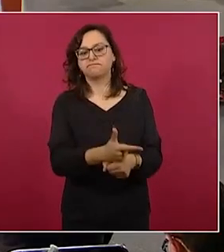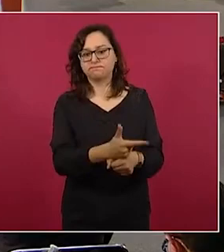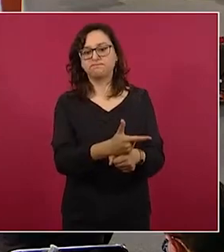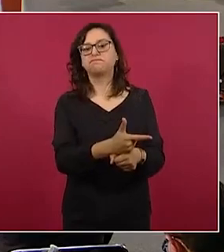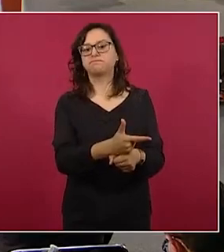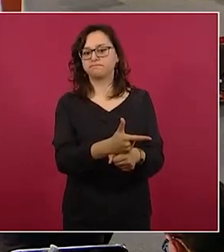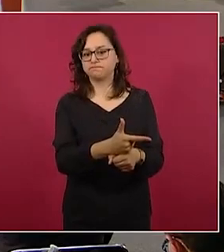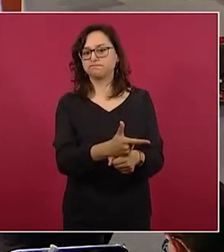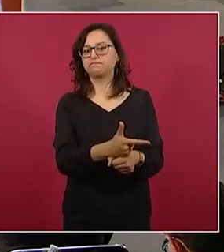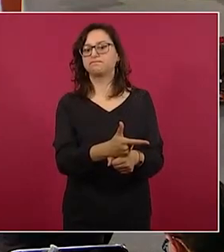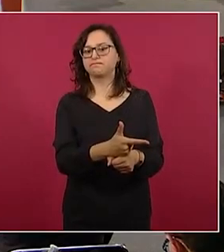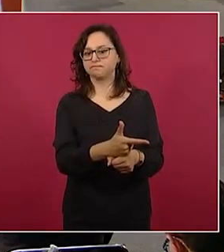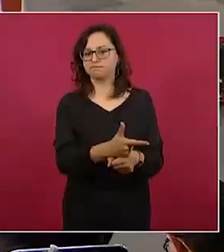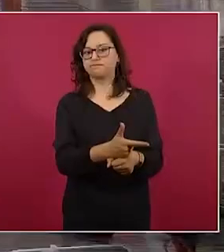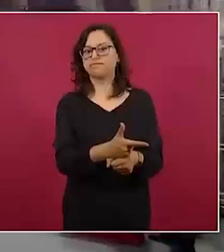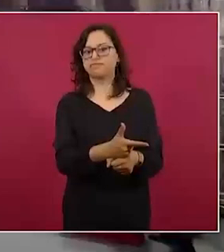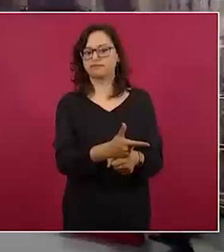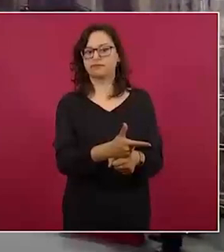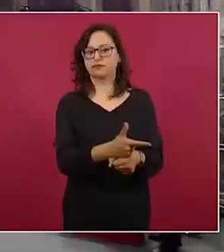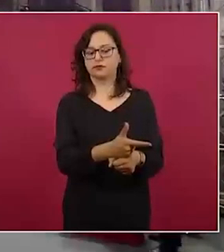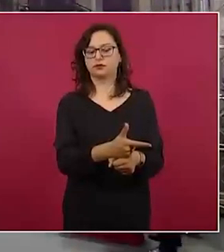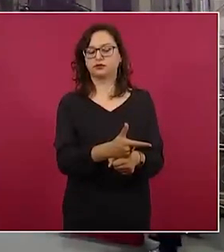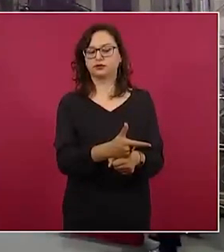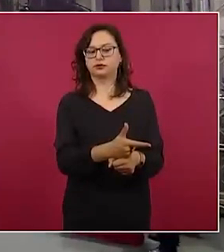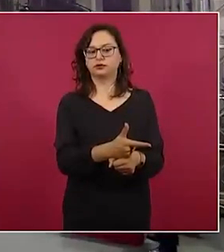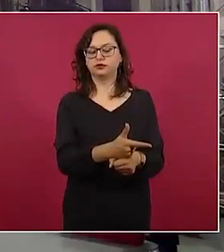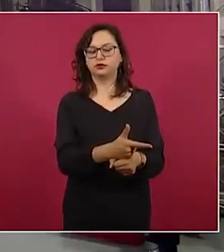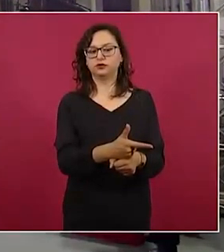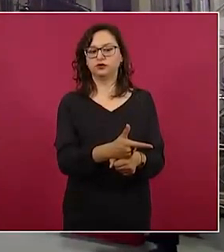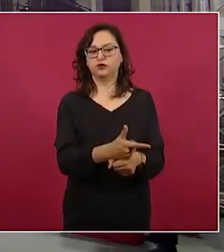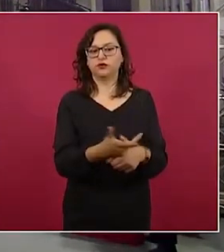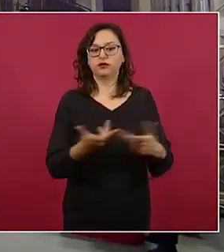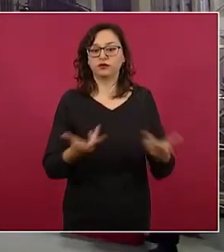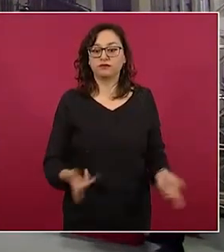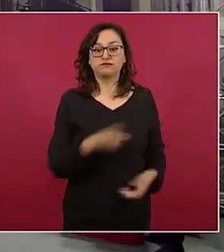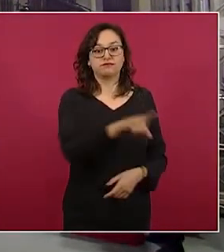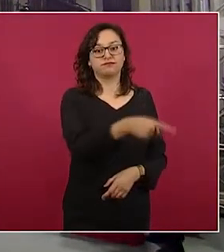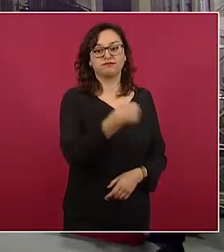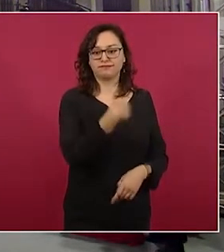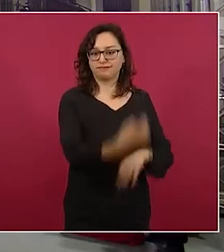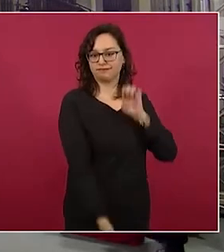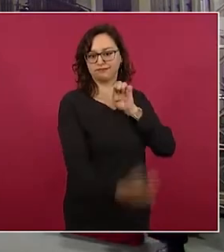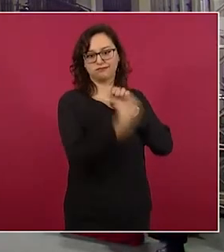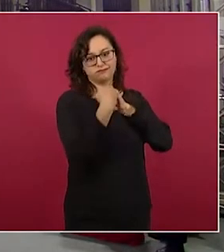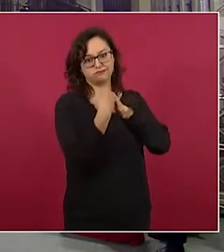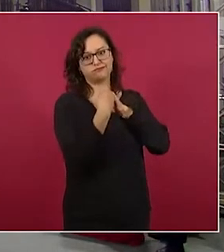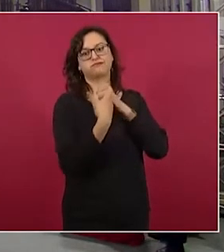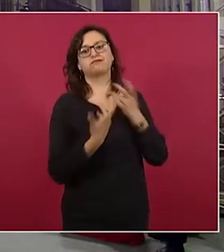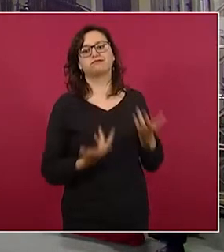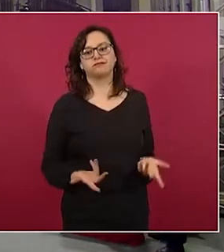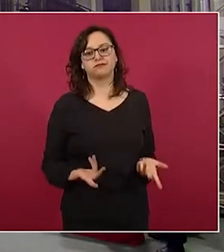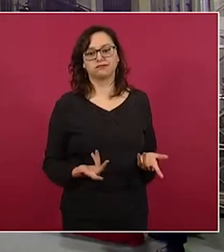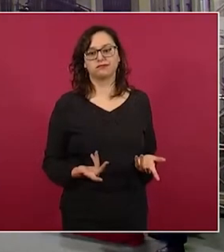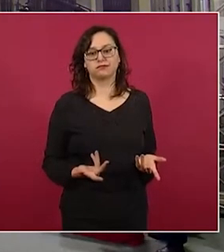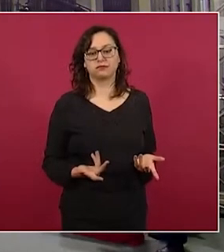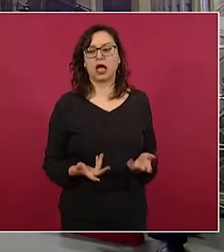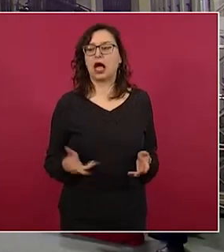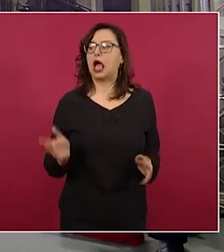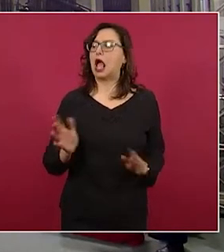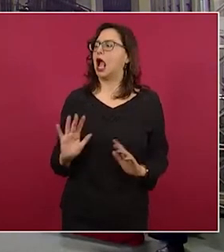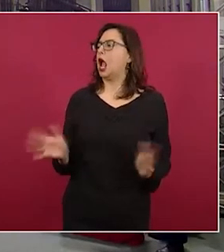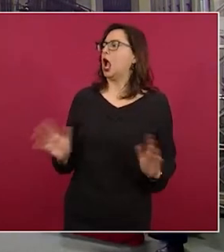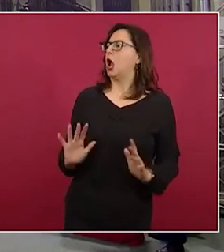habían engañado de que ya